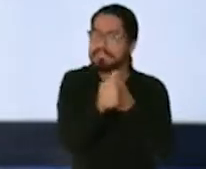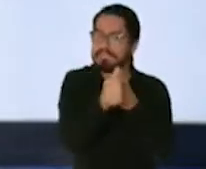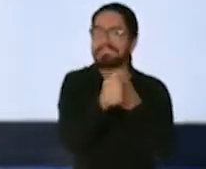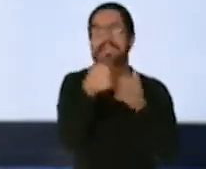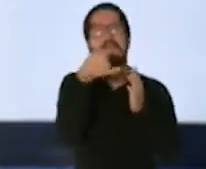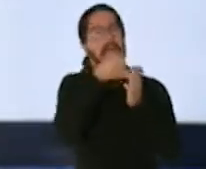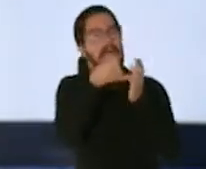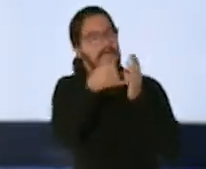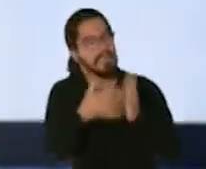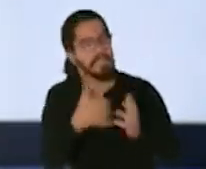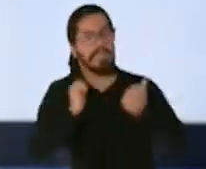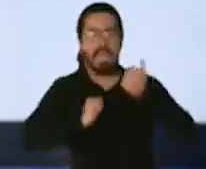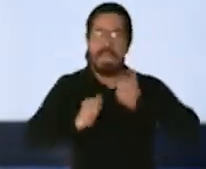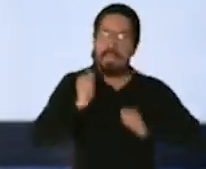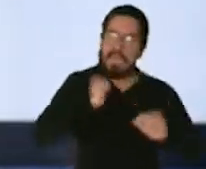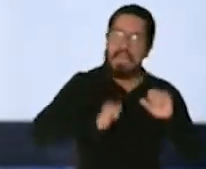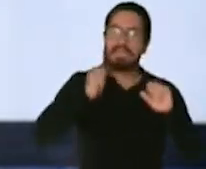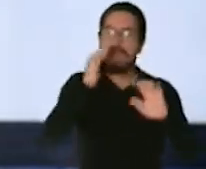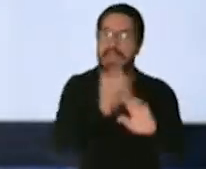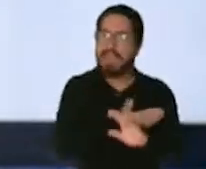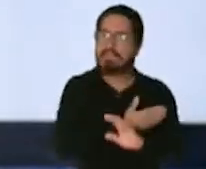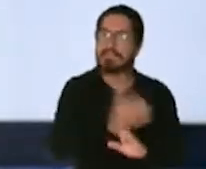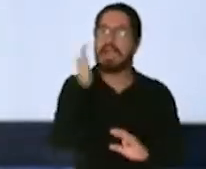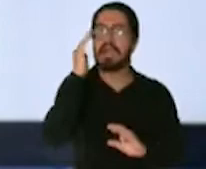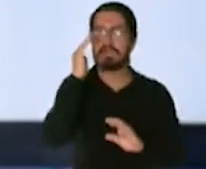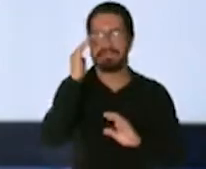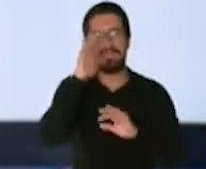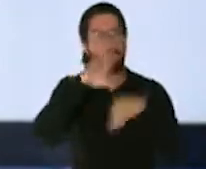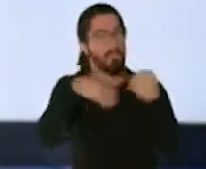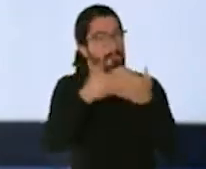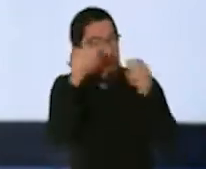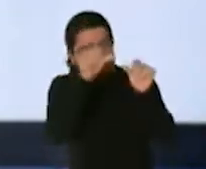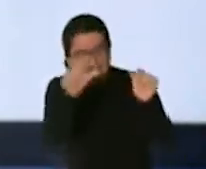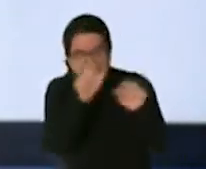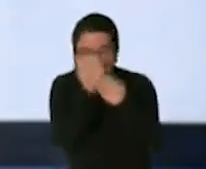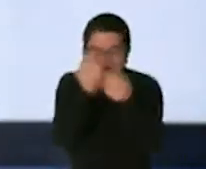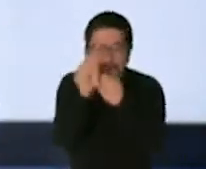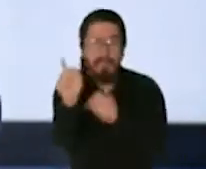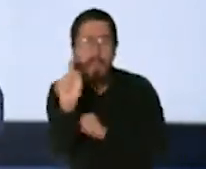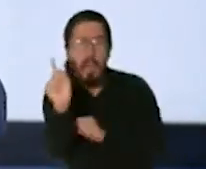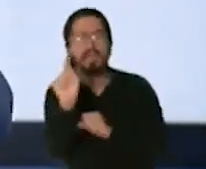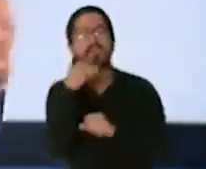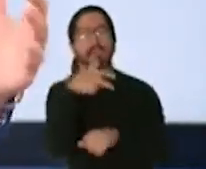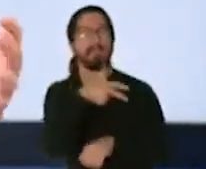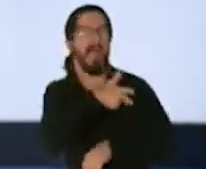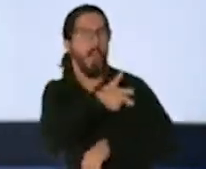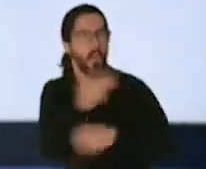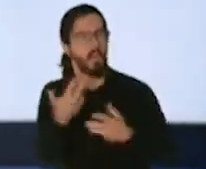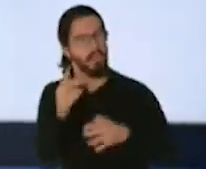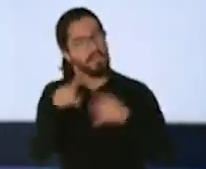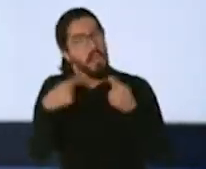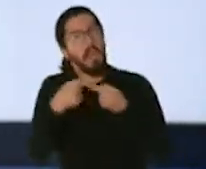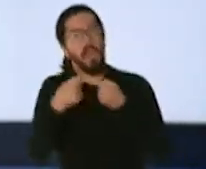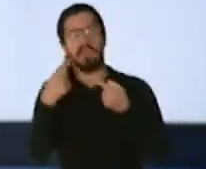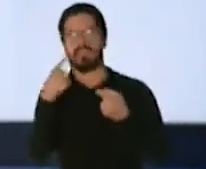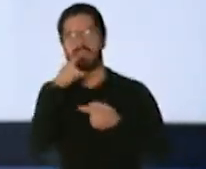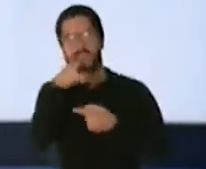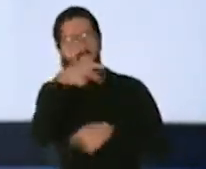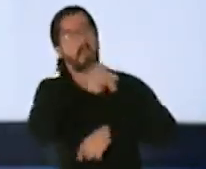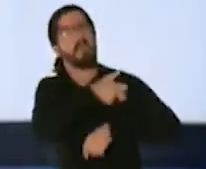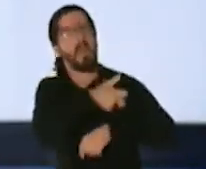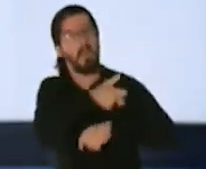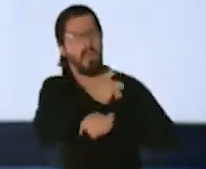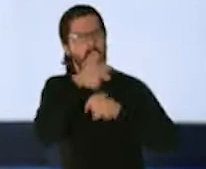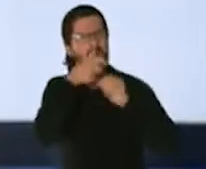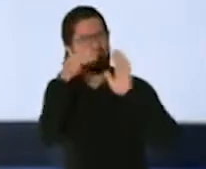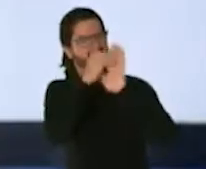cantante de todos los sectores cuando se vacunen háganlo enseñan las redes sociales oye las redes sociales son poderosísimas vamos a